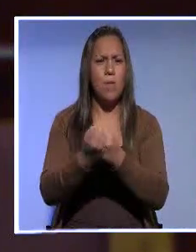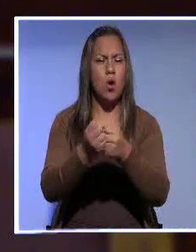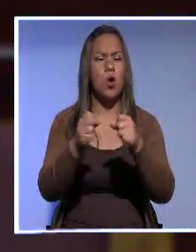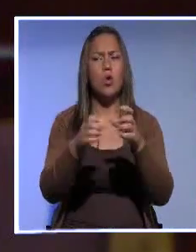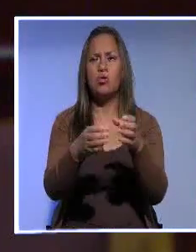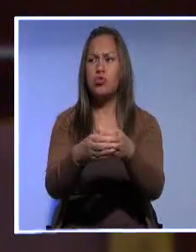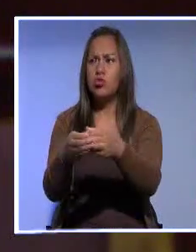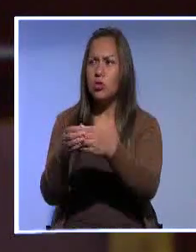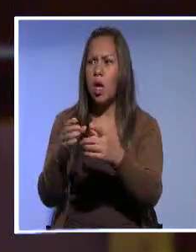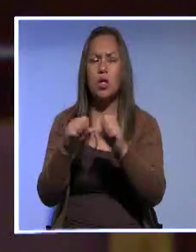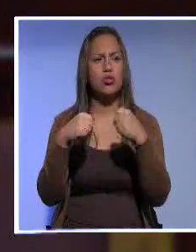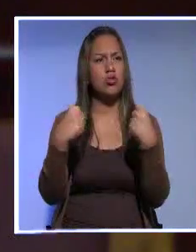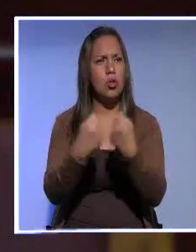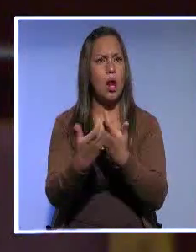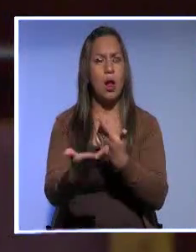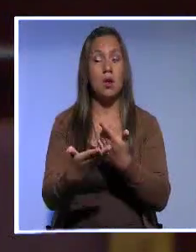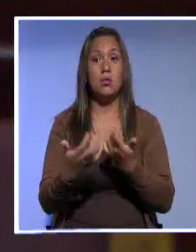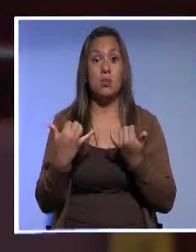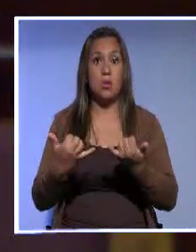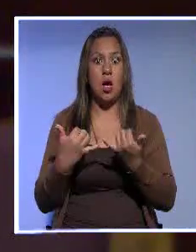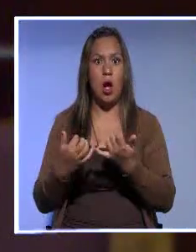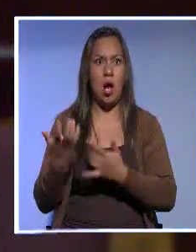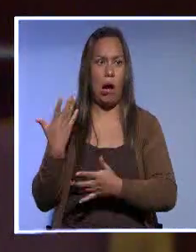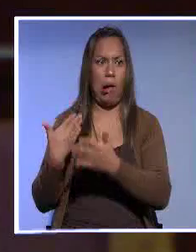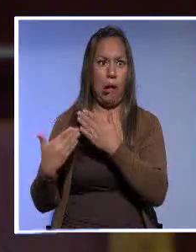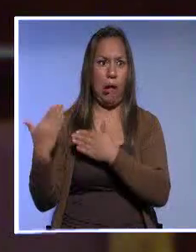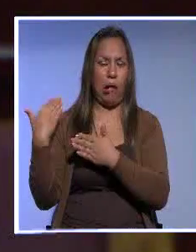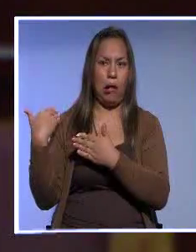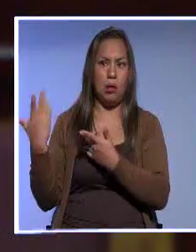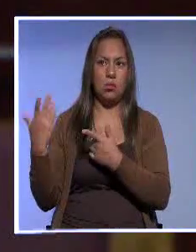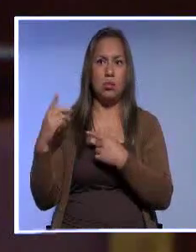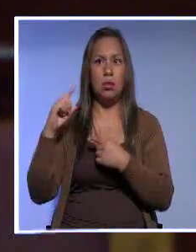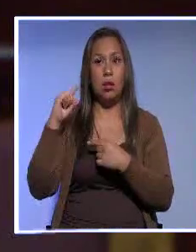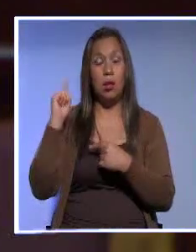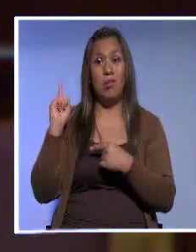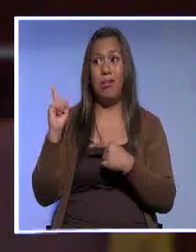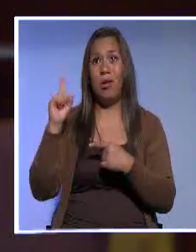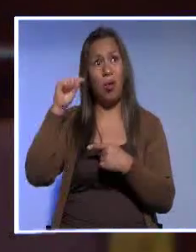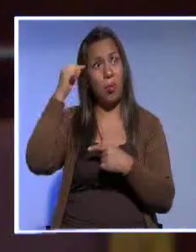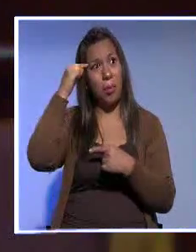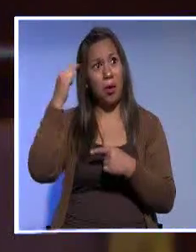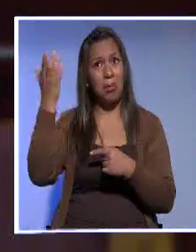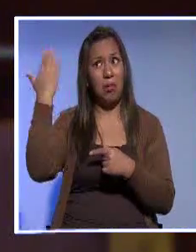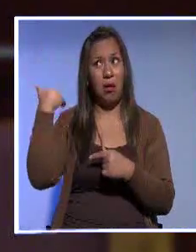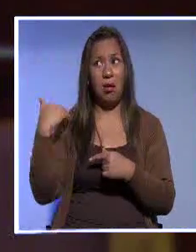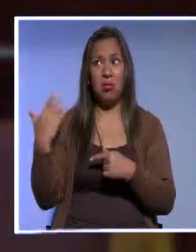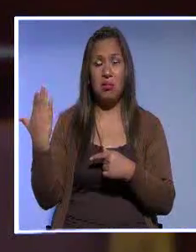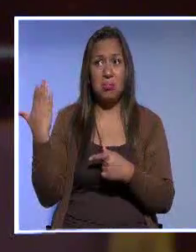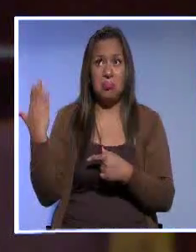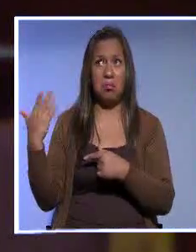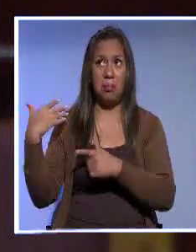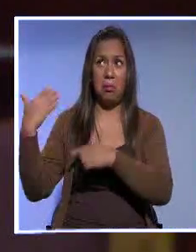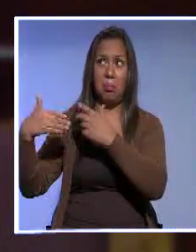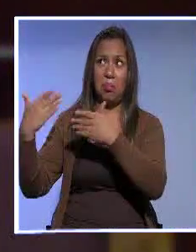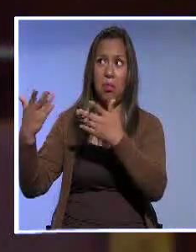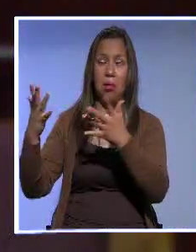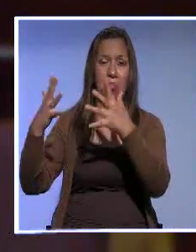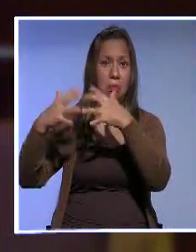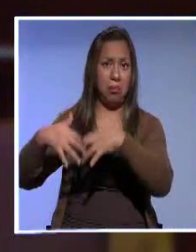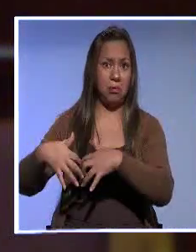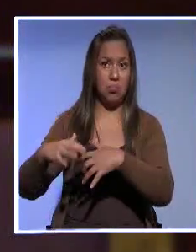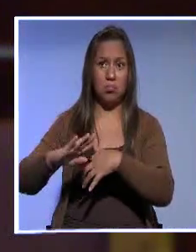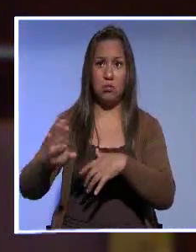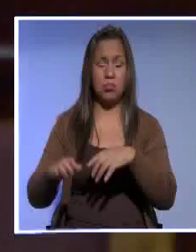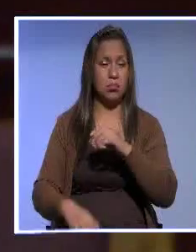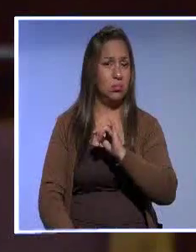izquierda, haya retrocedido lo que no hicieron los gobiernos en los años 80 y 90. Con esta posición, se puso en la posición de extrema derecha, ¿no?